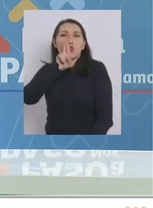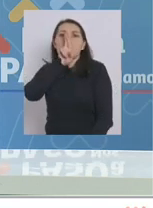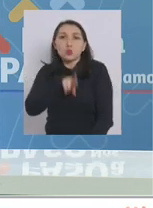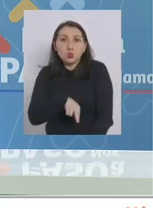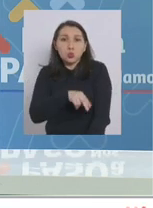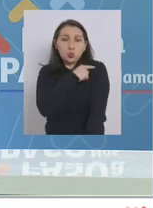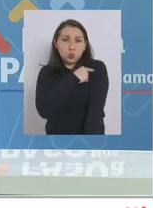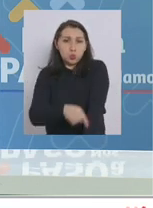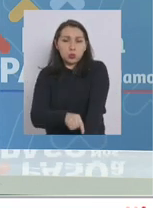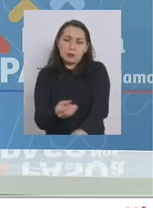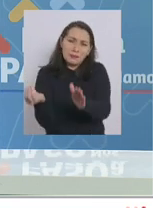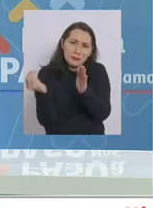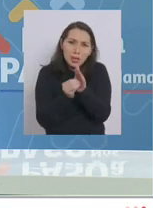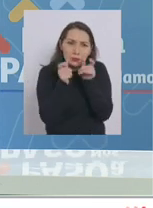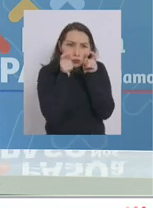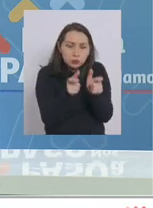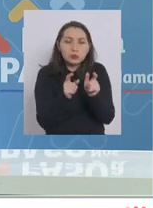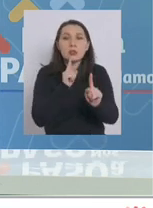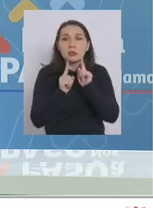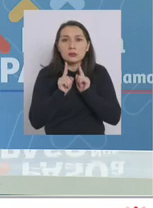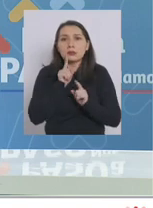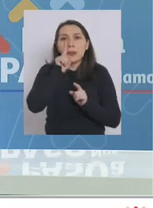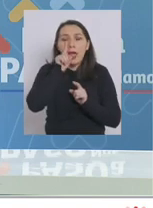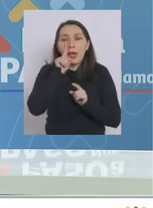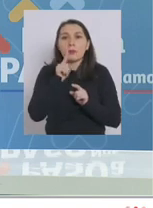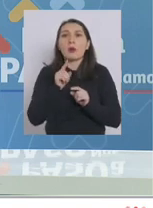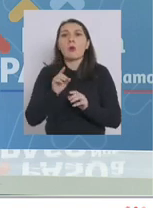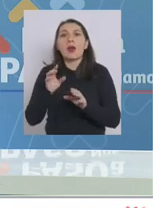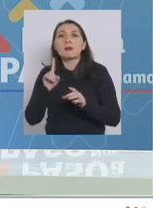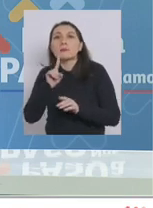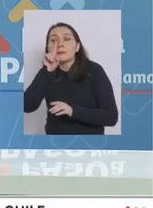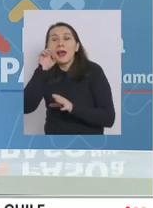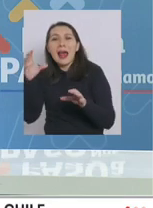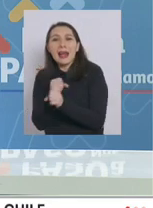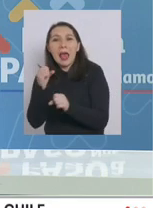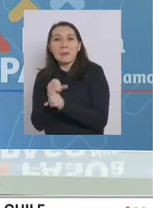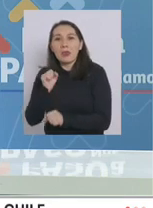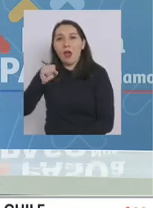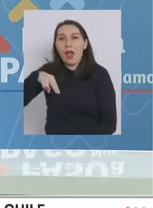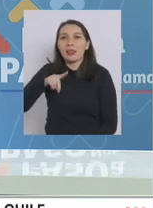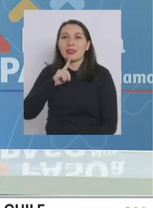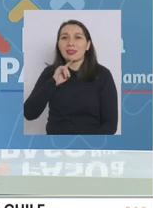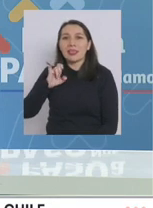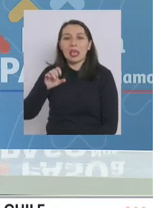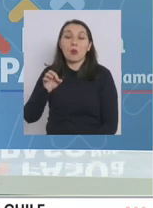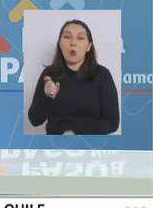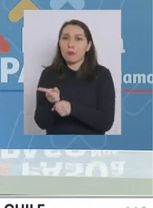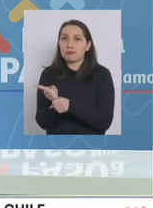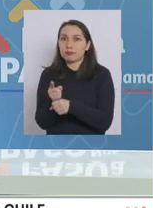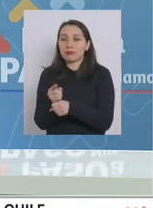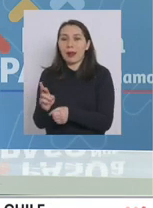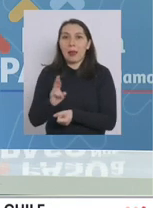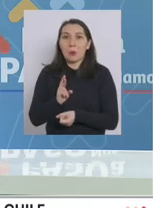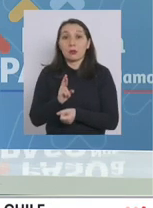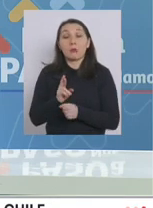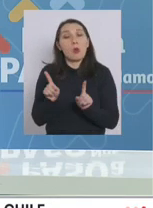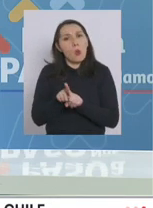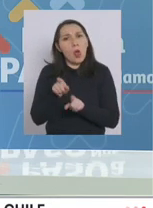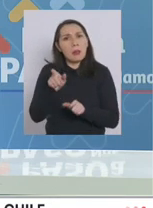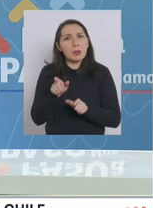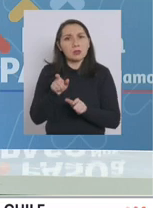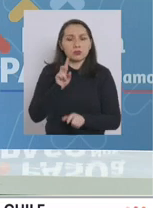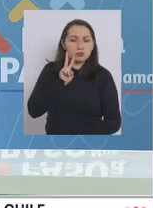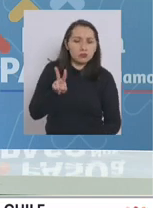sur se ha fortalecido el testeo principalmente con antígeno para tener el resultado en forma inmediata a pesar de que las personas